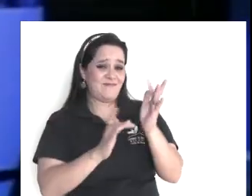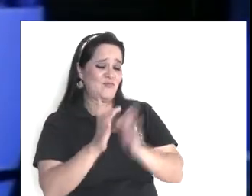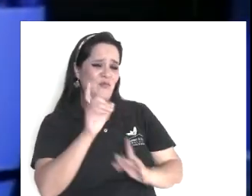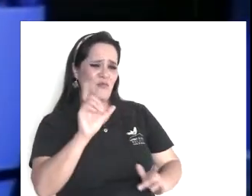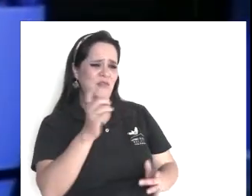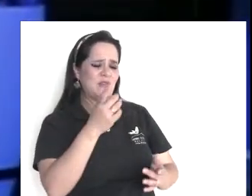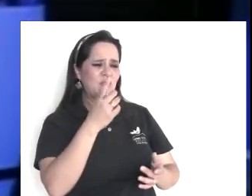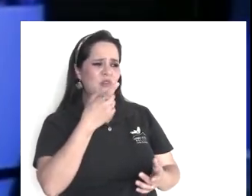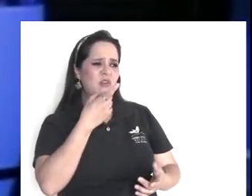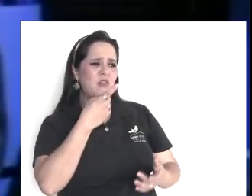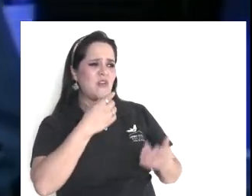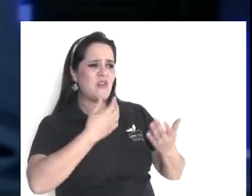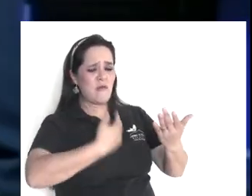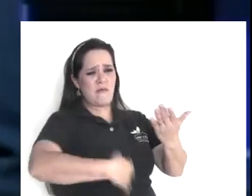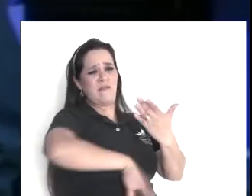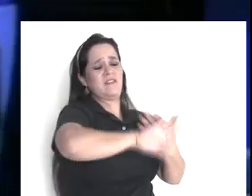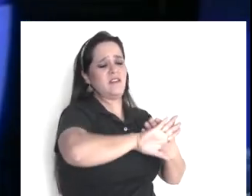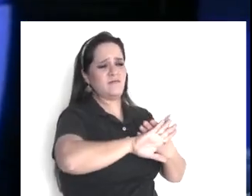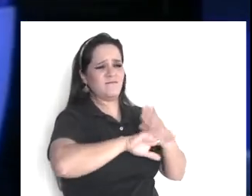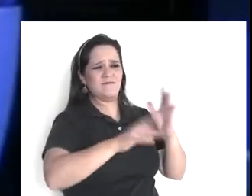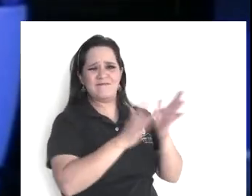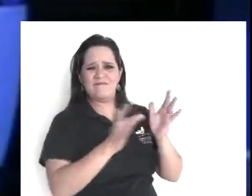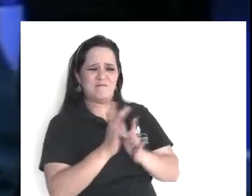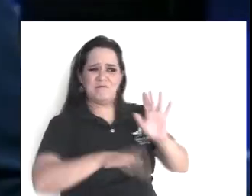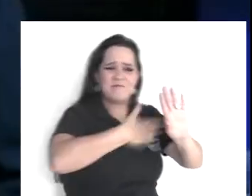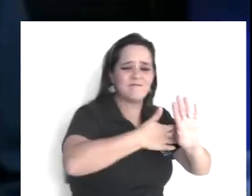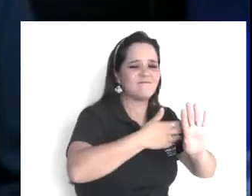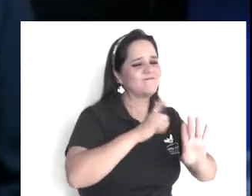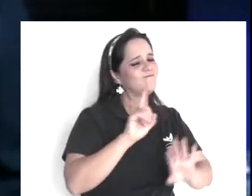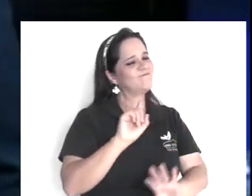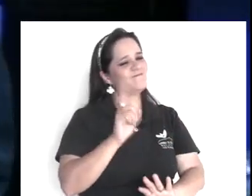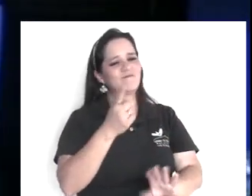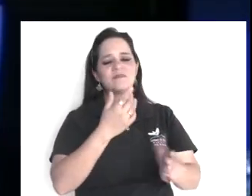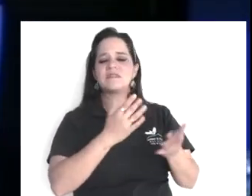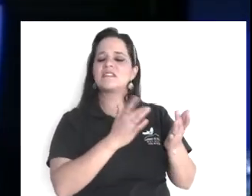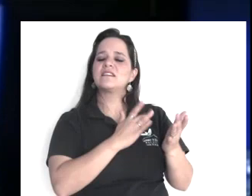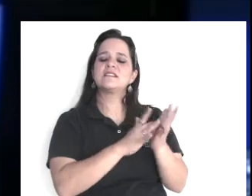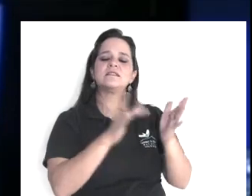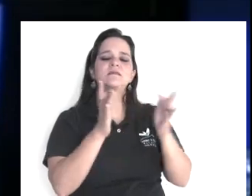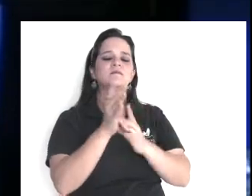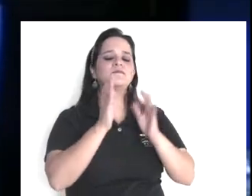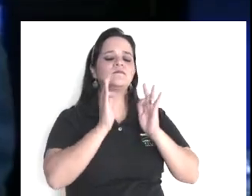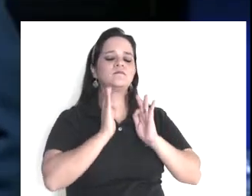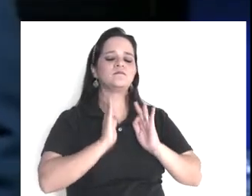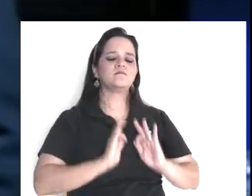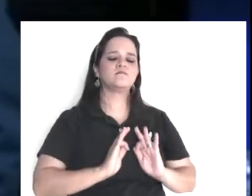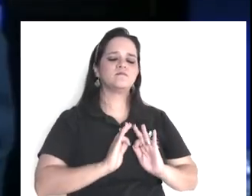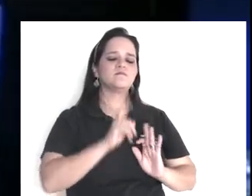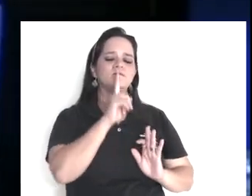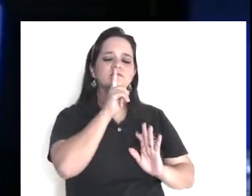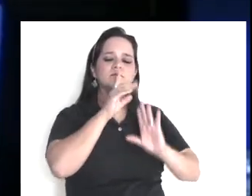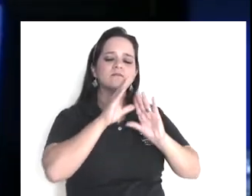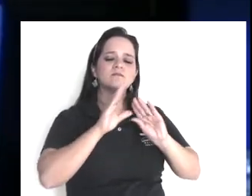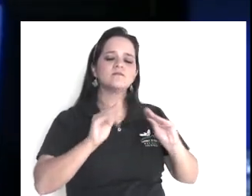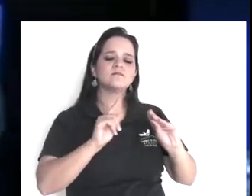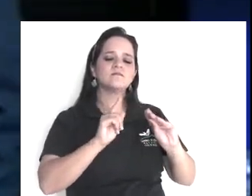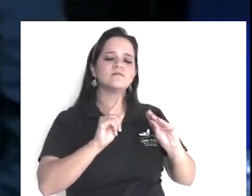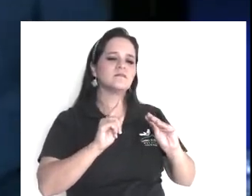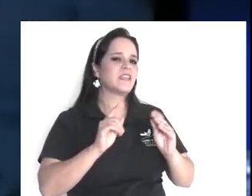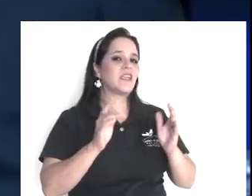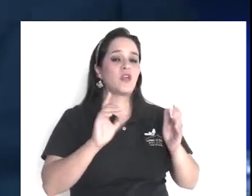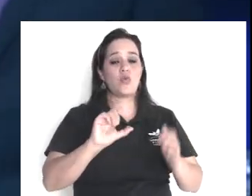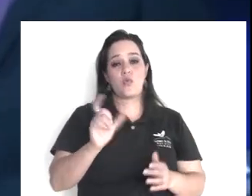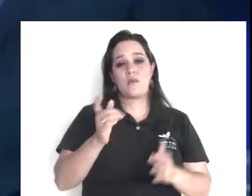cuando lo, ofendía, no amenazaba, no decía, no sabes con quién te metes,